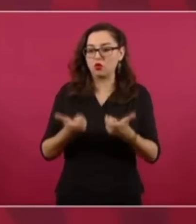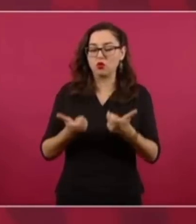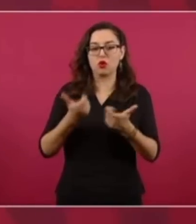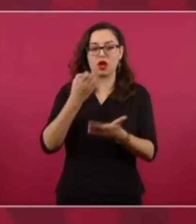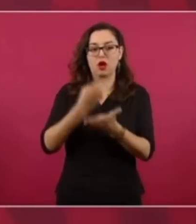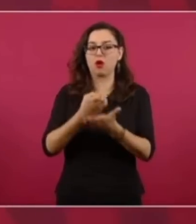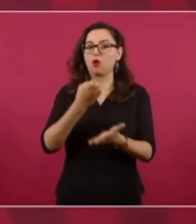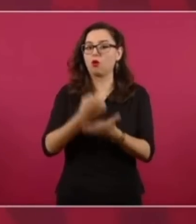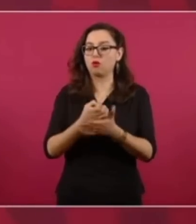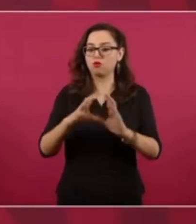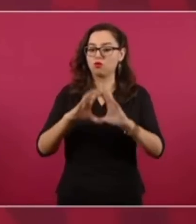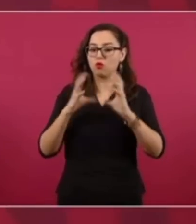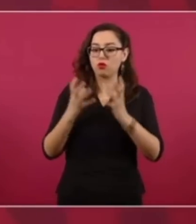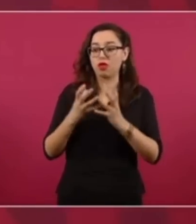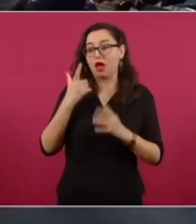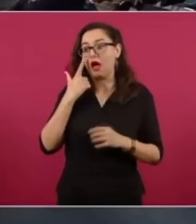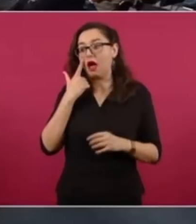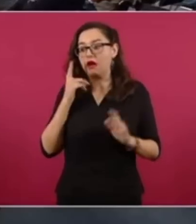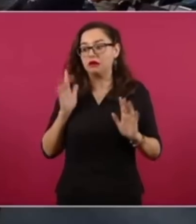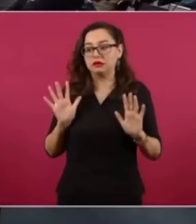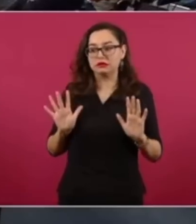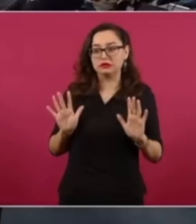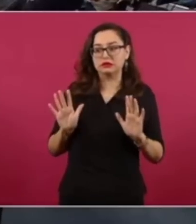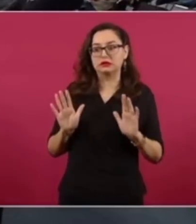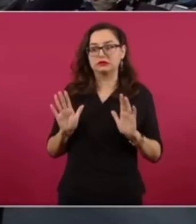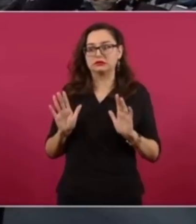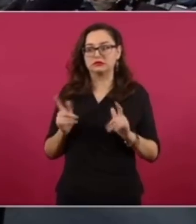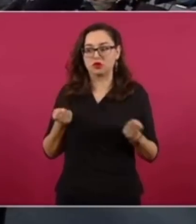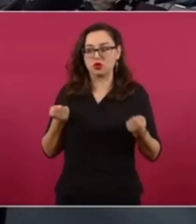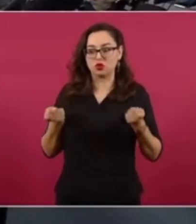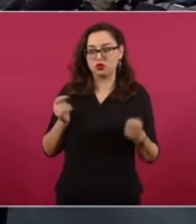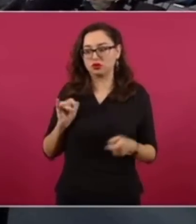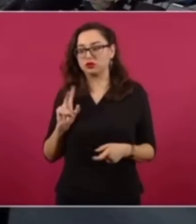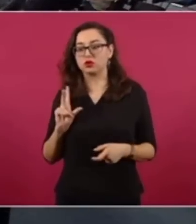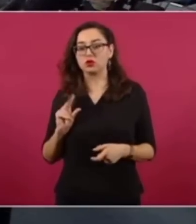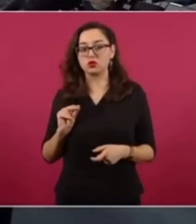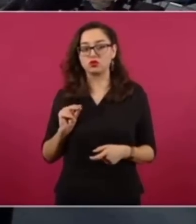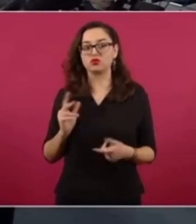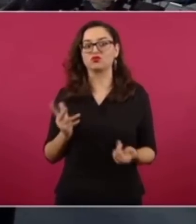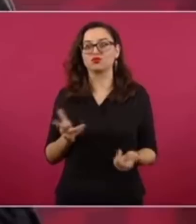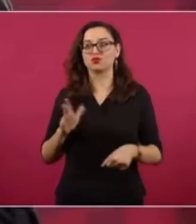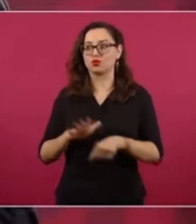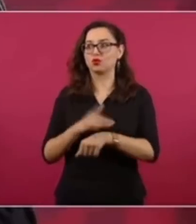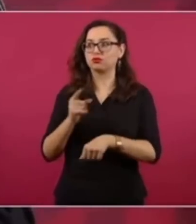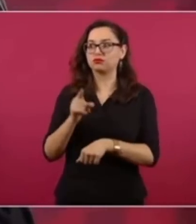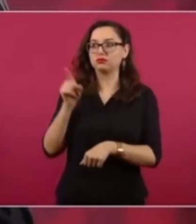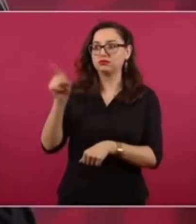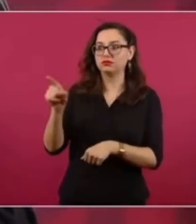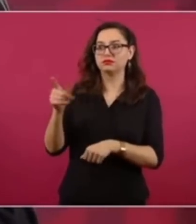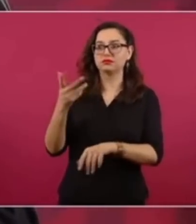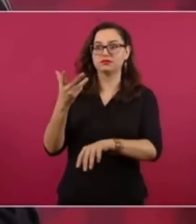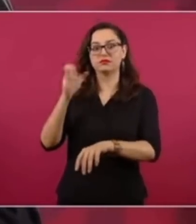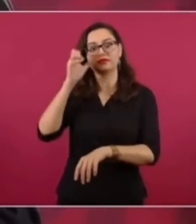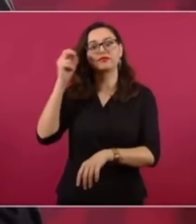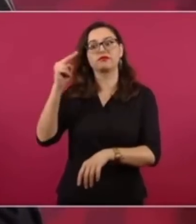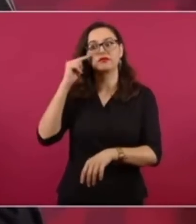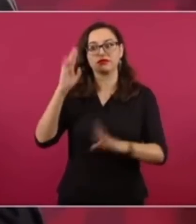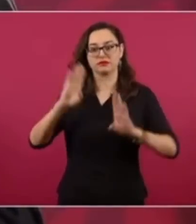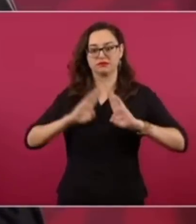porque están llevándose a cabo maniobras